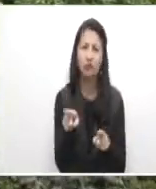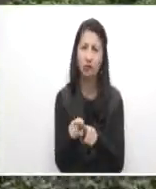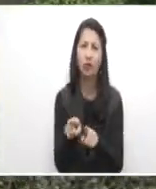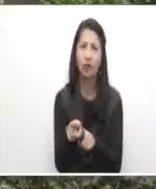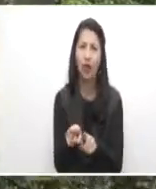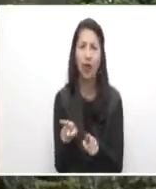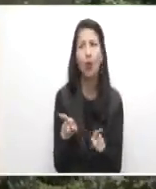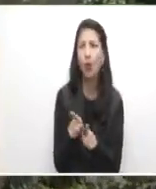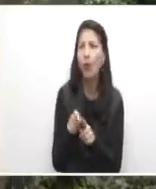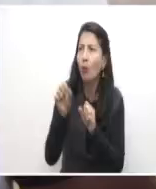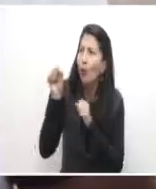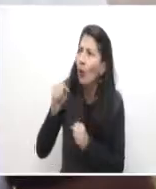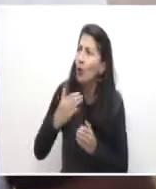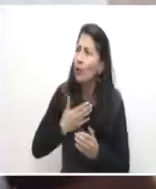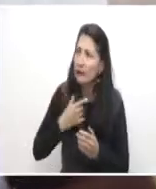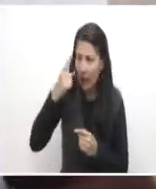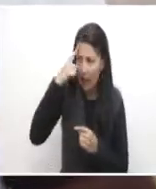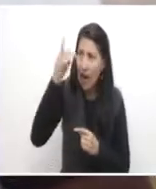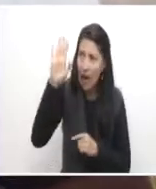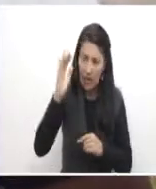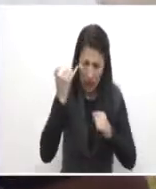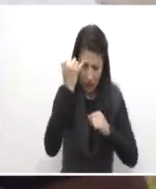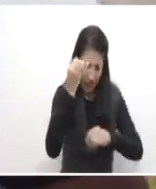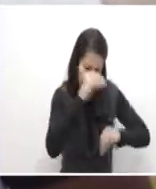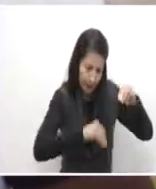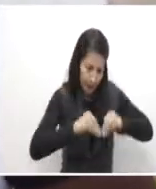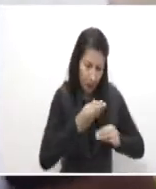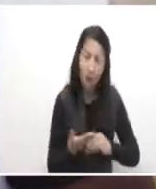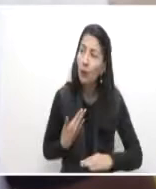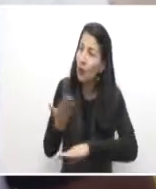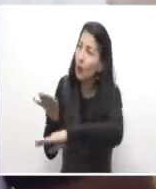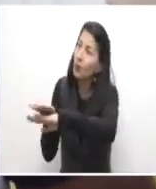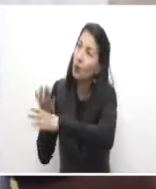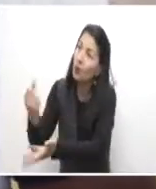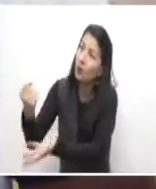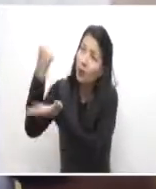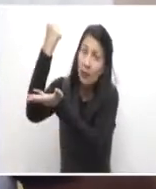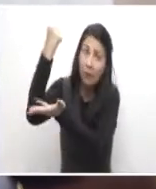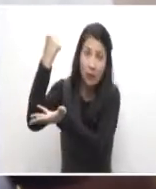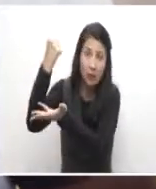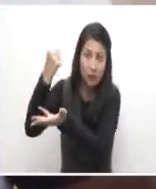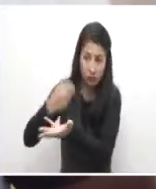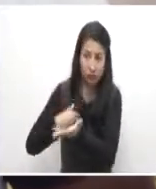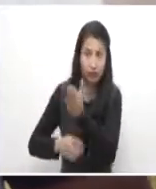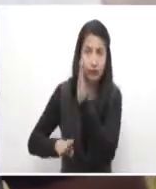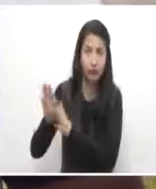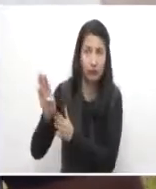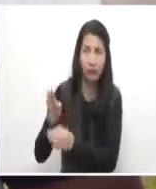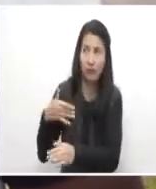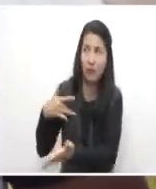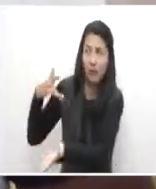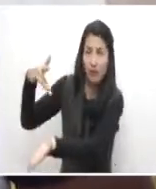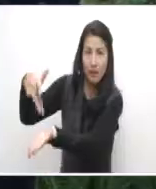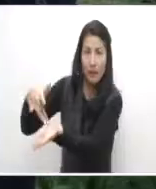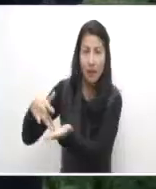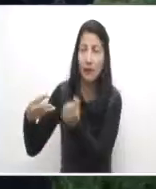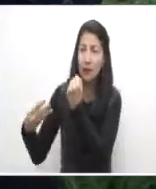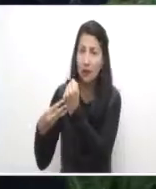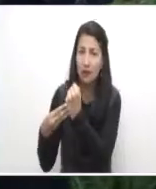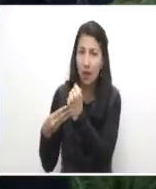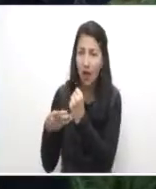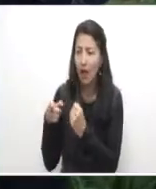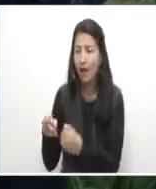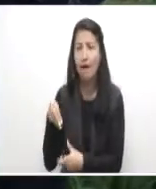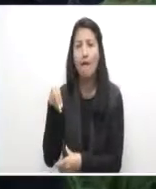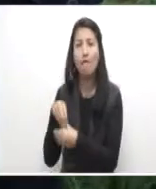posibilidad para idear un negocio, para montar empresas, para pensar como empresarios y participar de las convocatorias que el SENA a través del